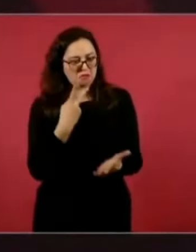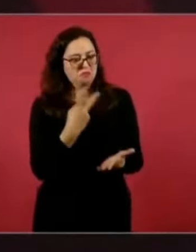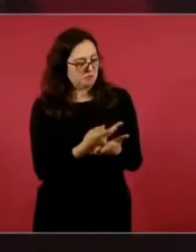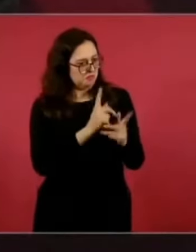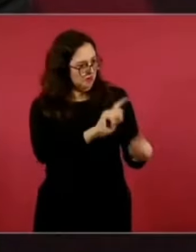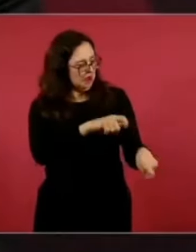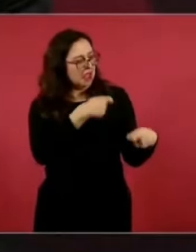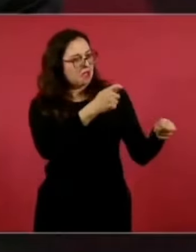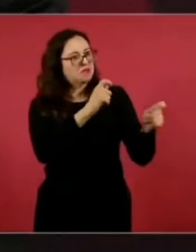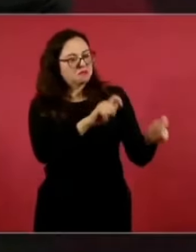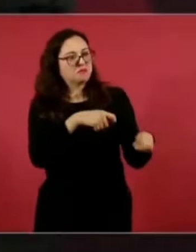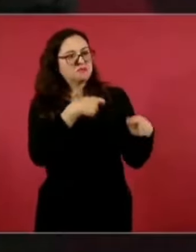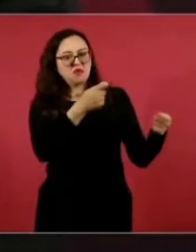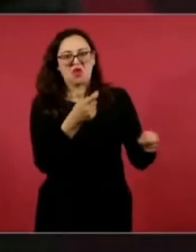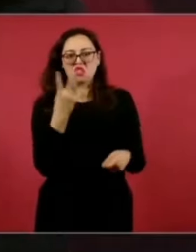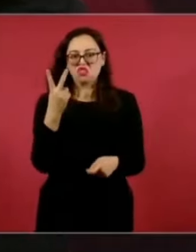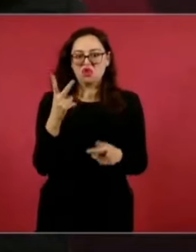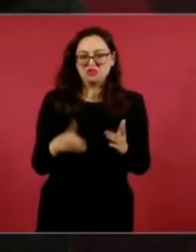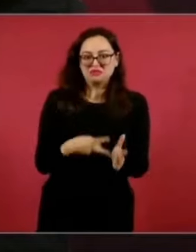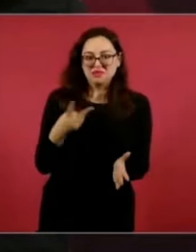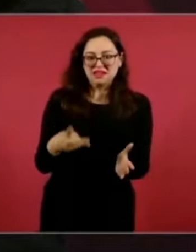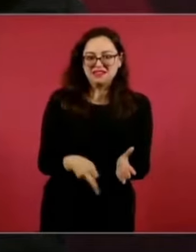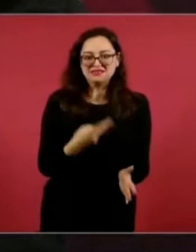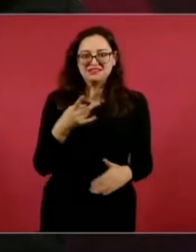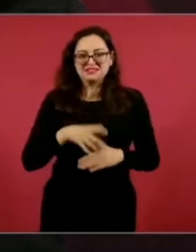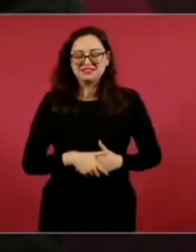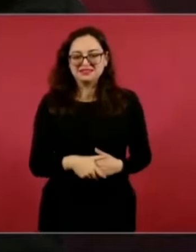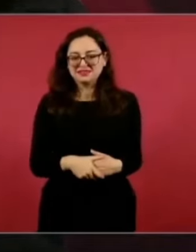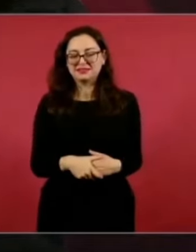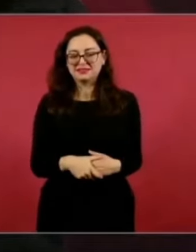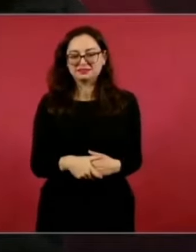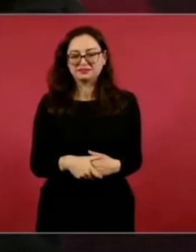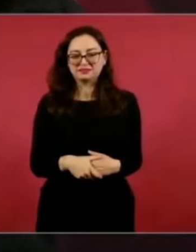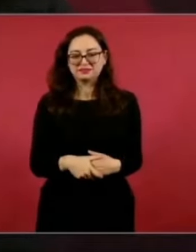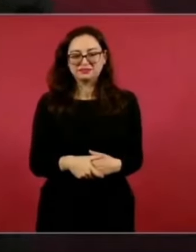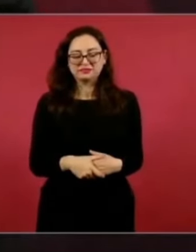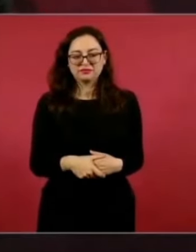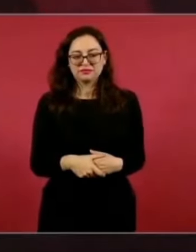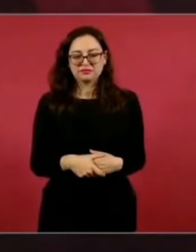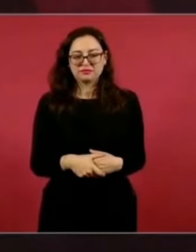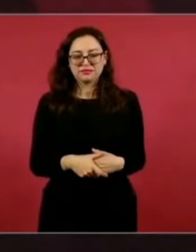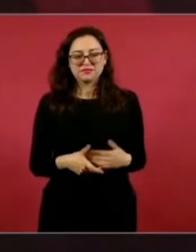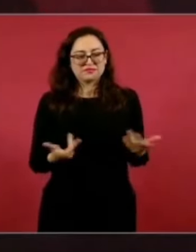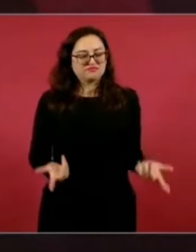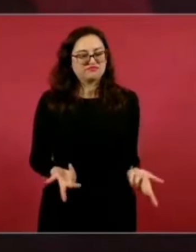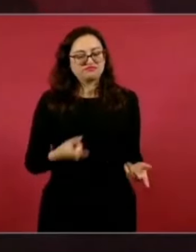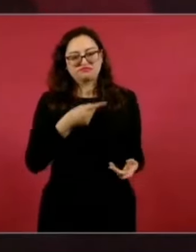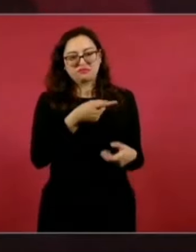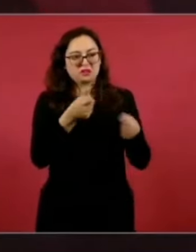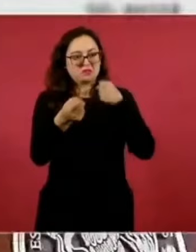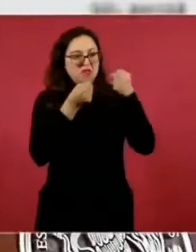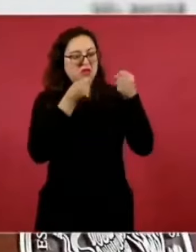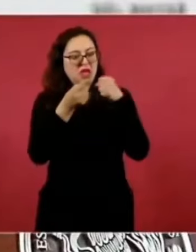calumniadores, falsos, periodistas que actúan por consigna.